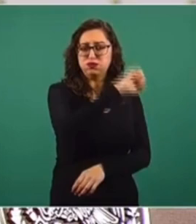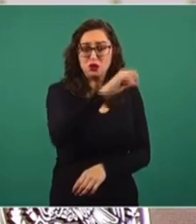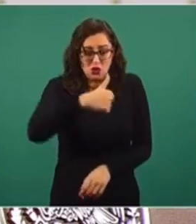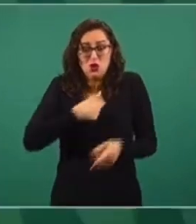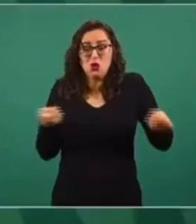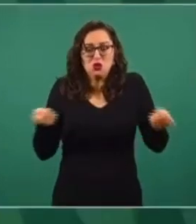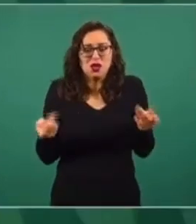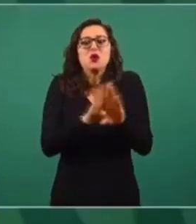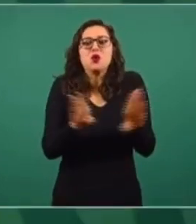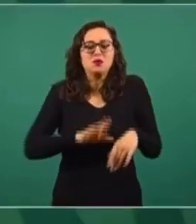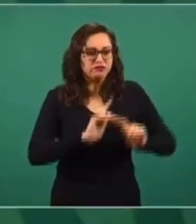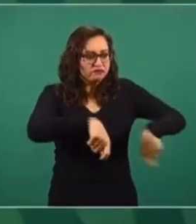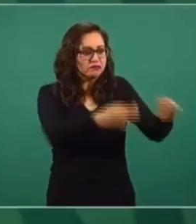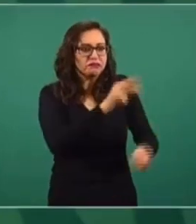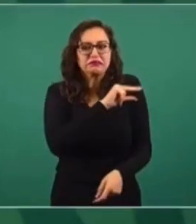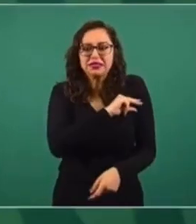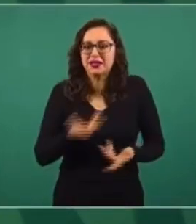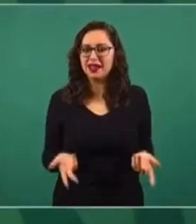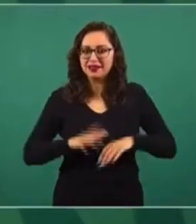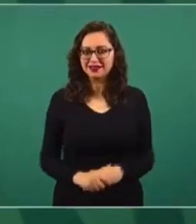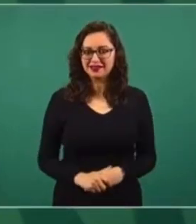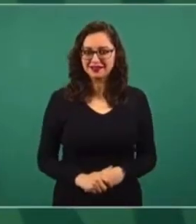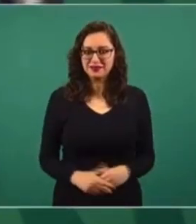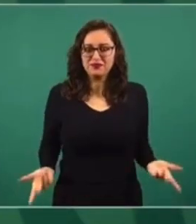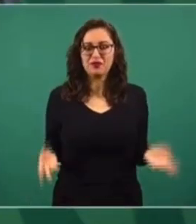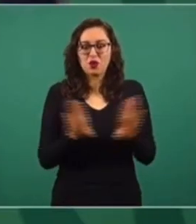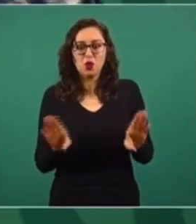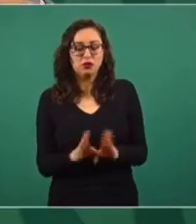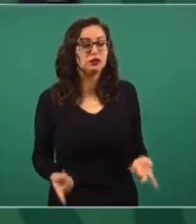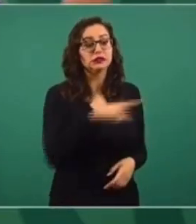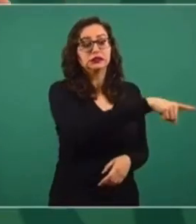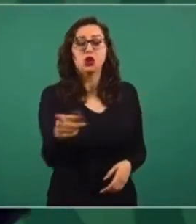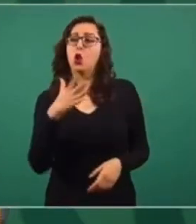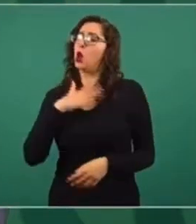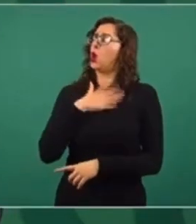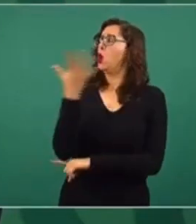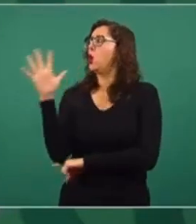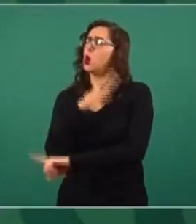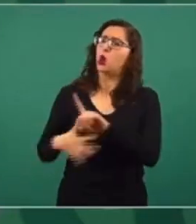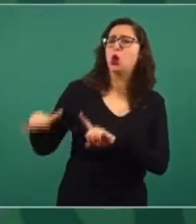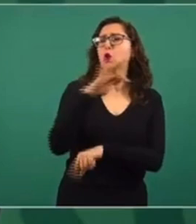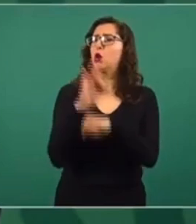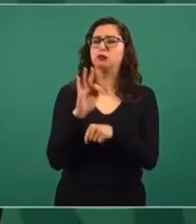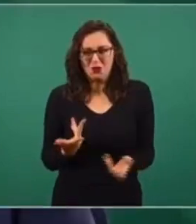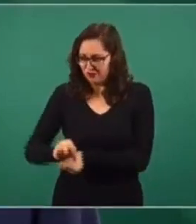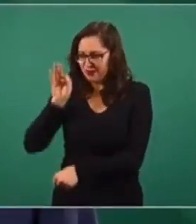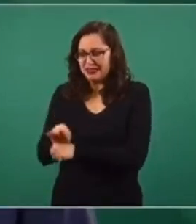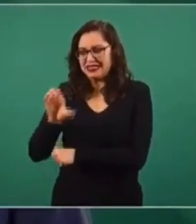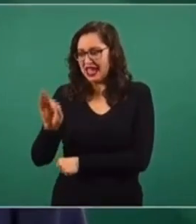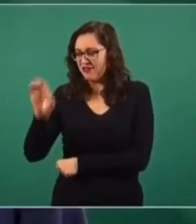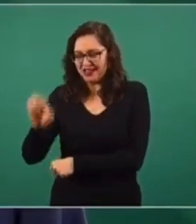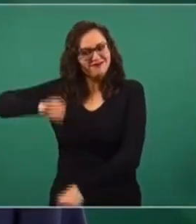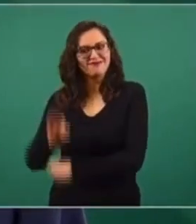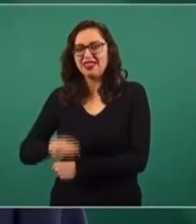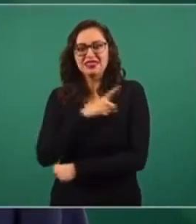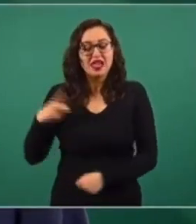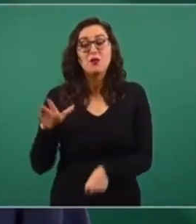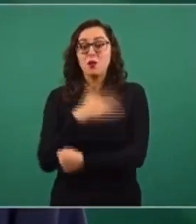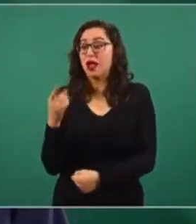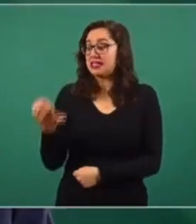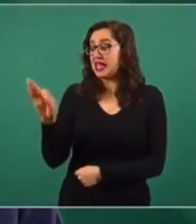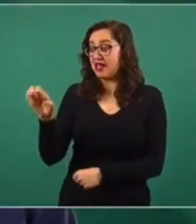¿Cómo lo garantizo? Si a estas empresas, aunque se disfracen de ambientalistas, lo que les interesa es el lucro. Se acaba la Comisión Federal de Electricidad